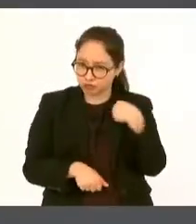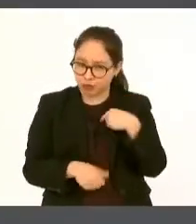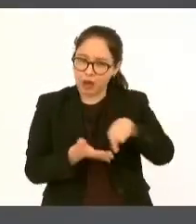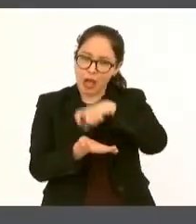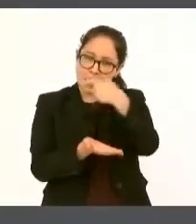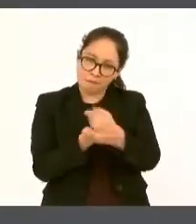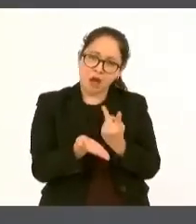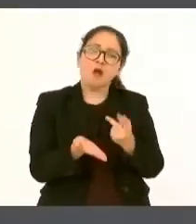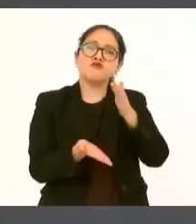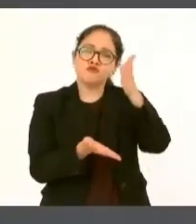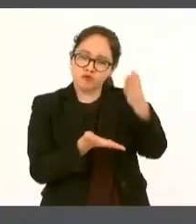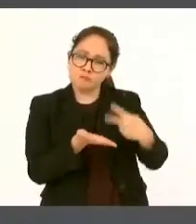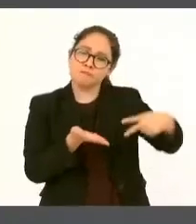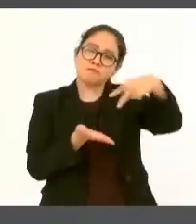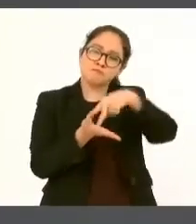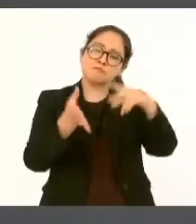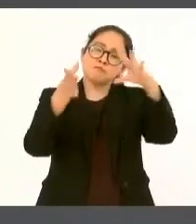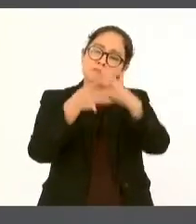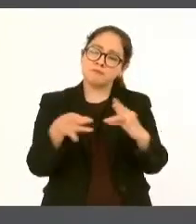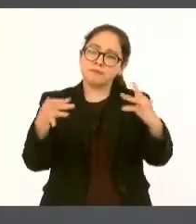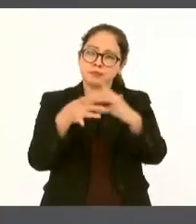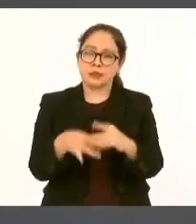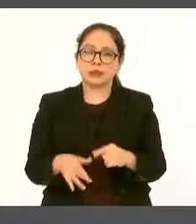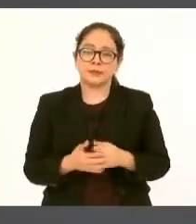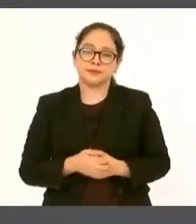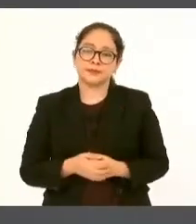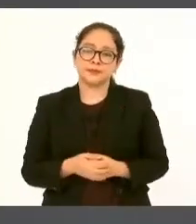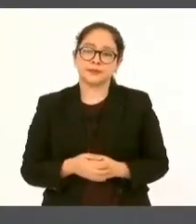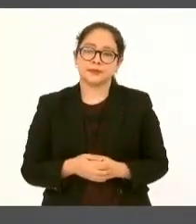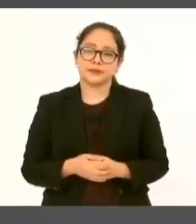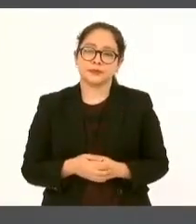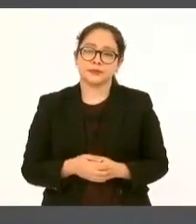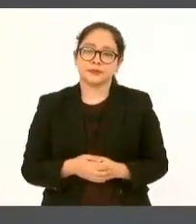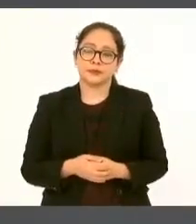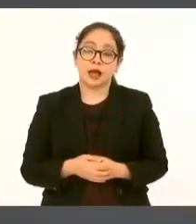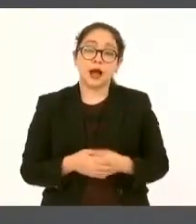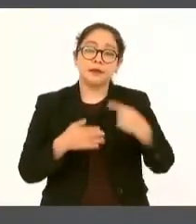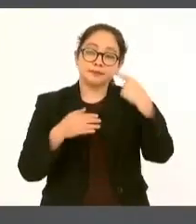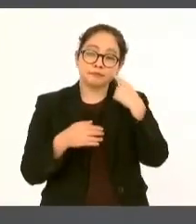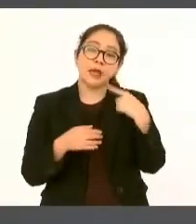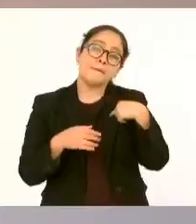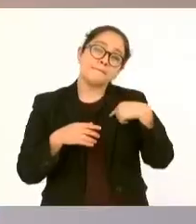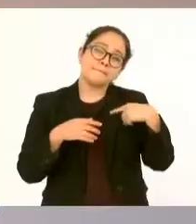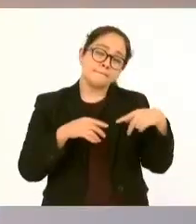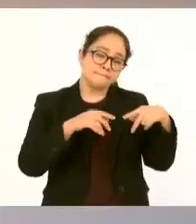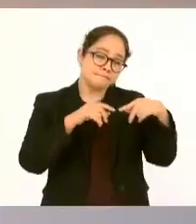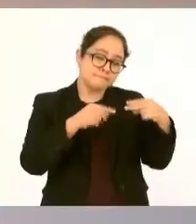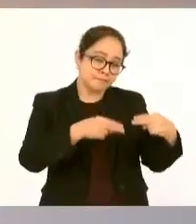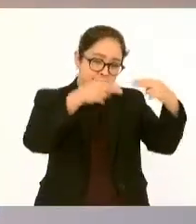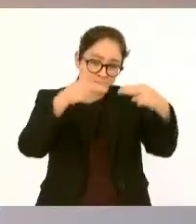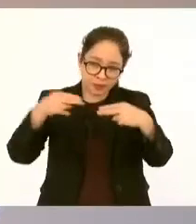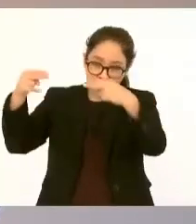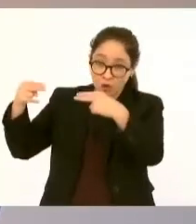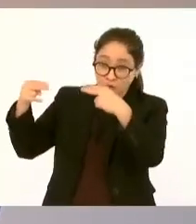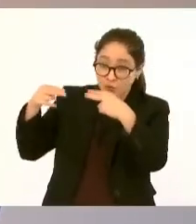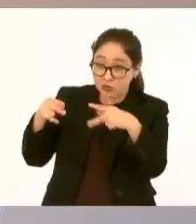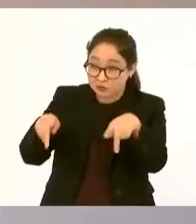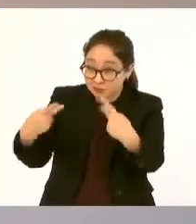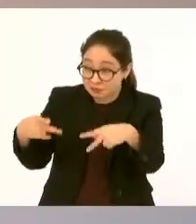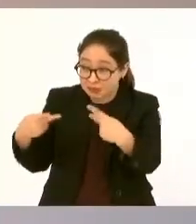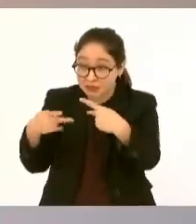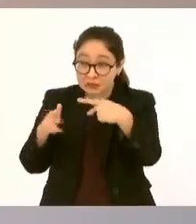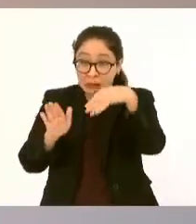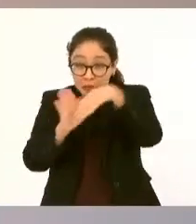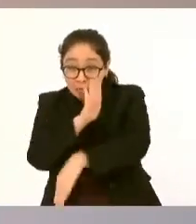no se cayeron las ventas de los comercios, ponía yo de ejemplo el caso de